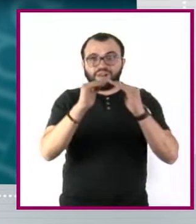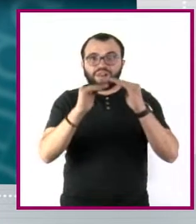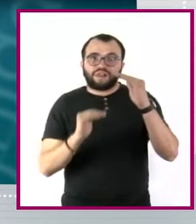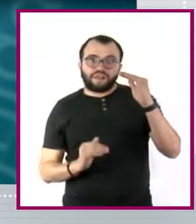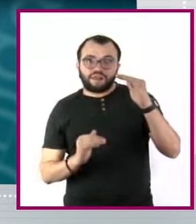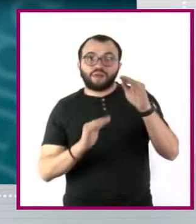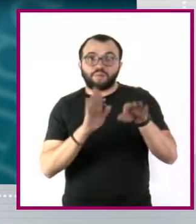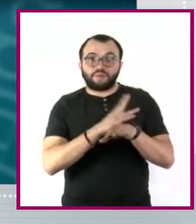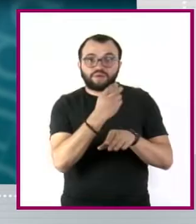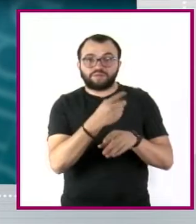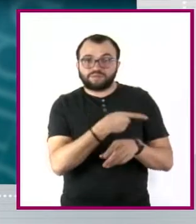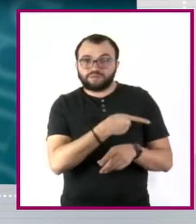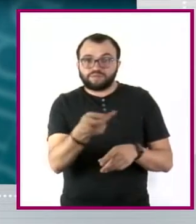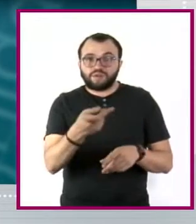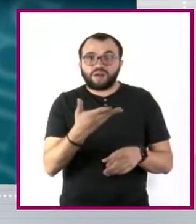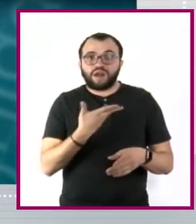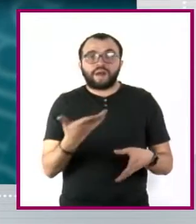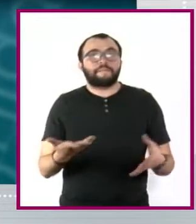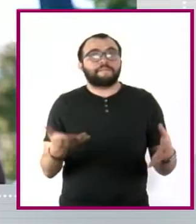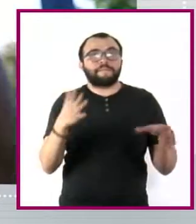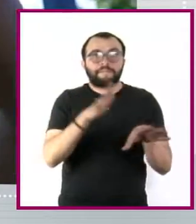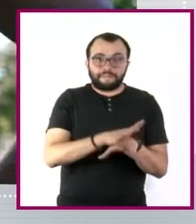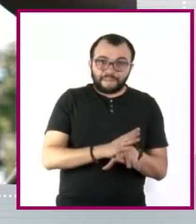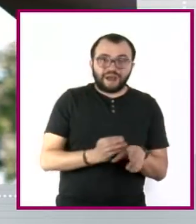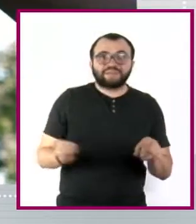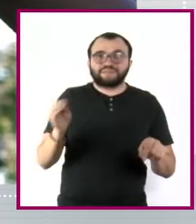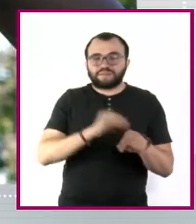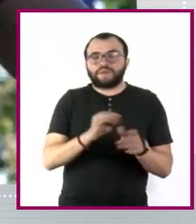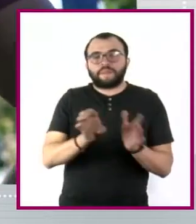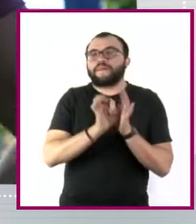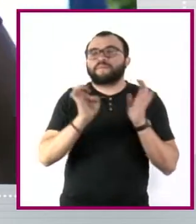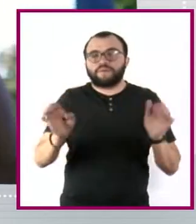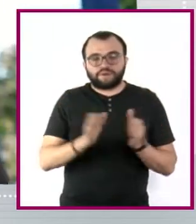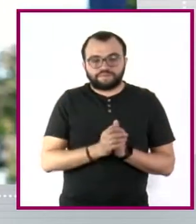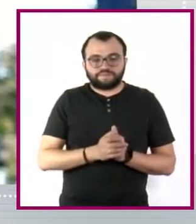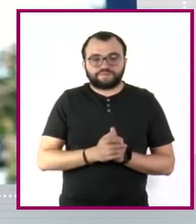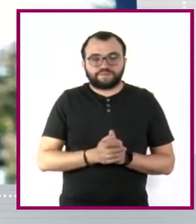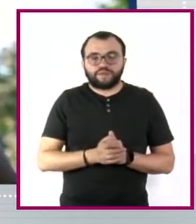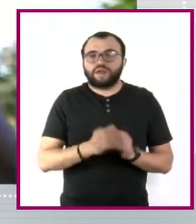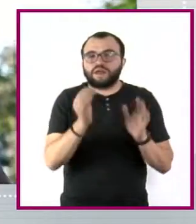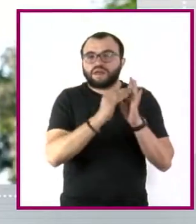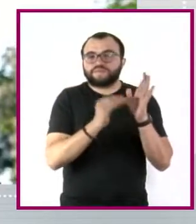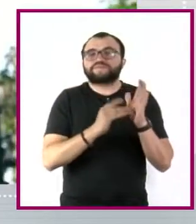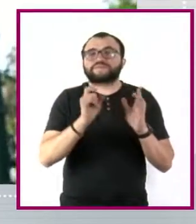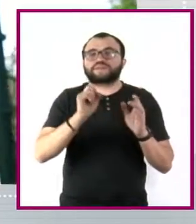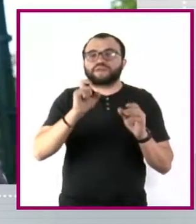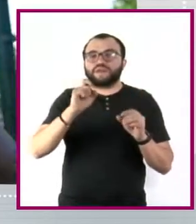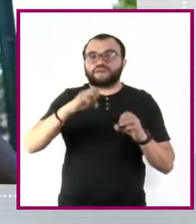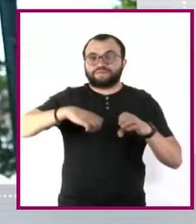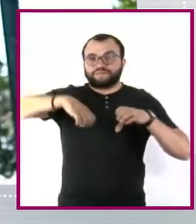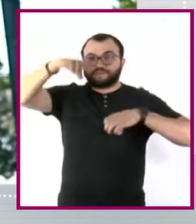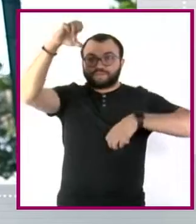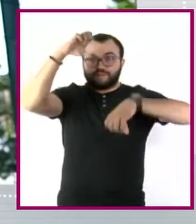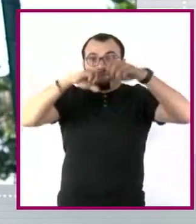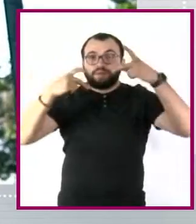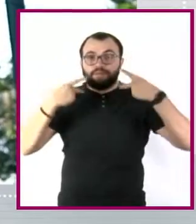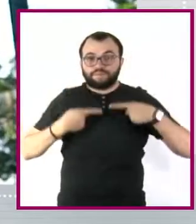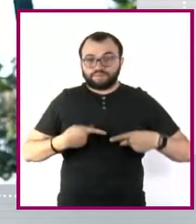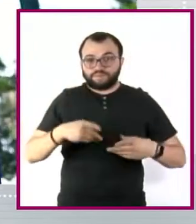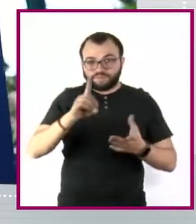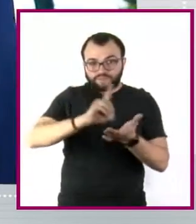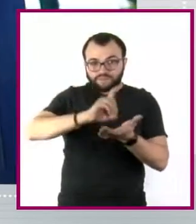pobreza se acumulan con otras condiciones favorables. Por ejemplo, en datos por grupos de edad, se muestra que entre las personas con